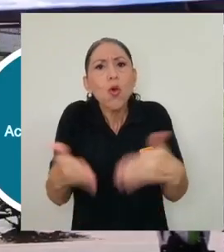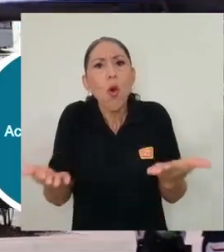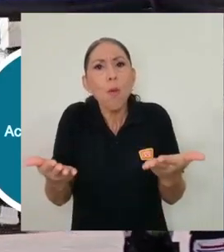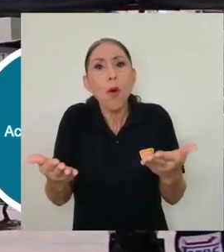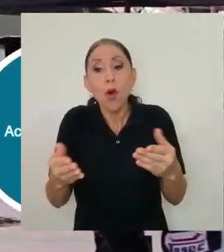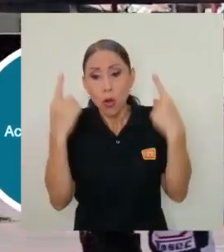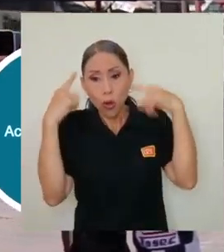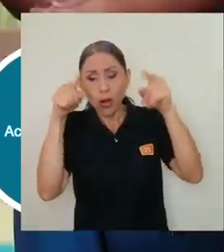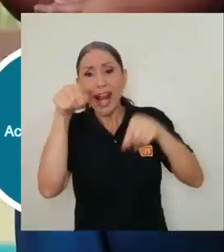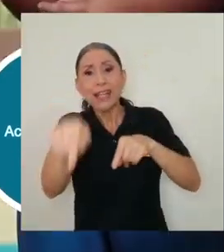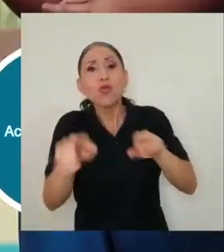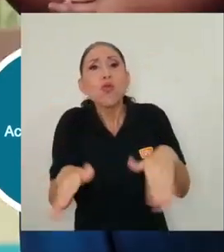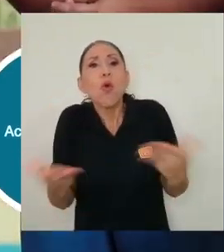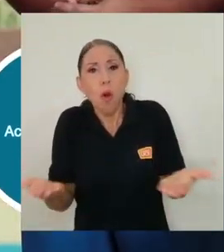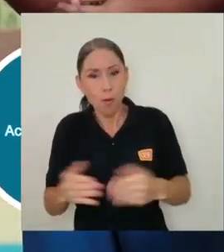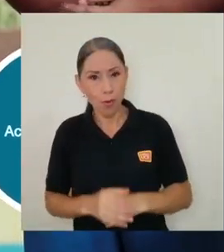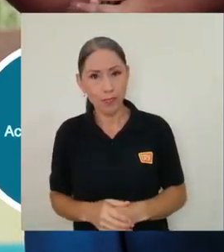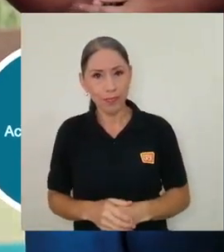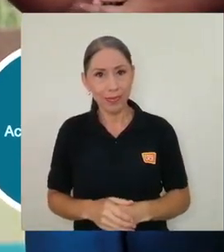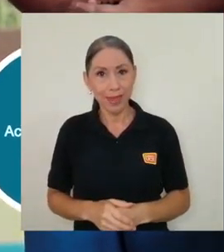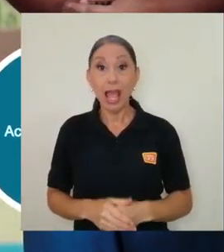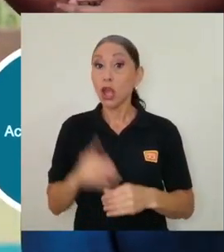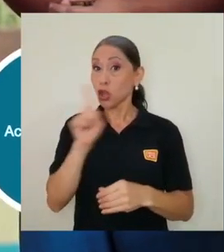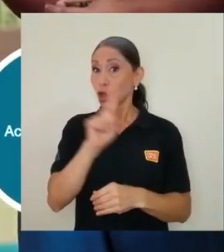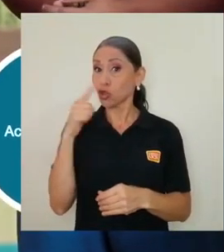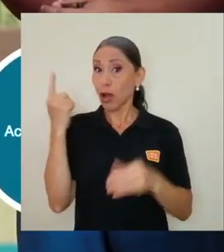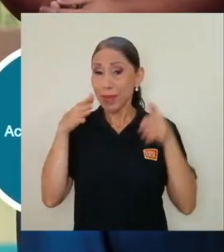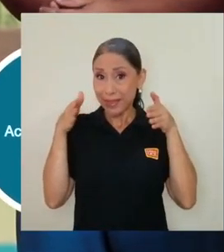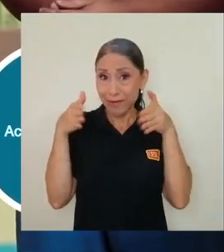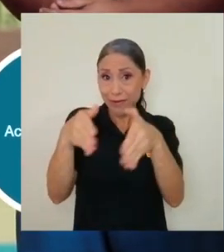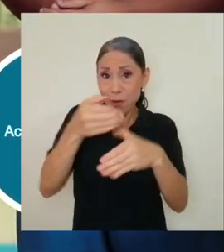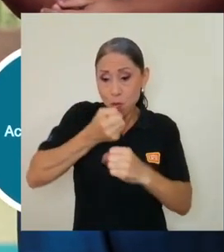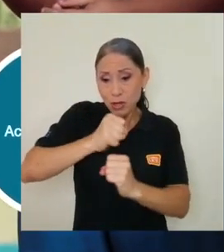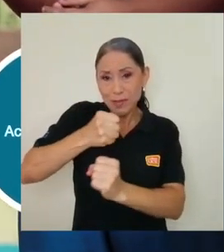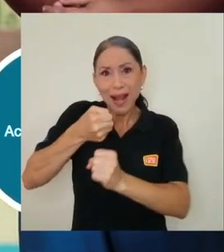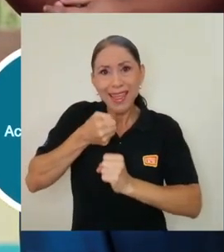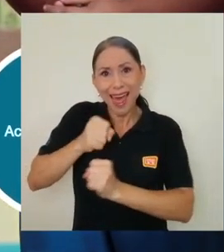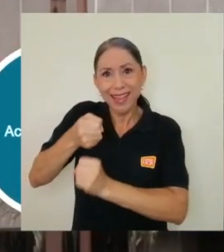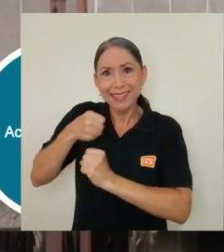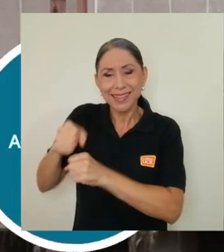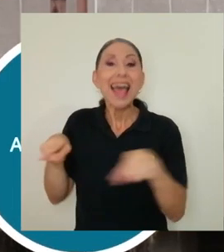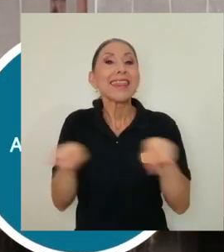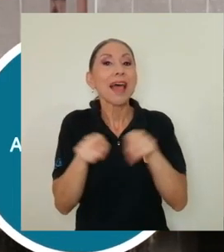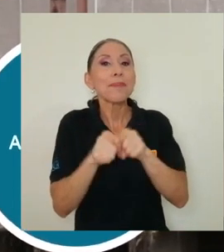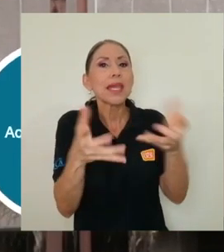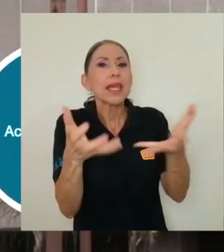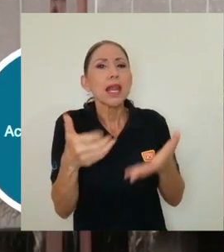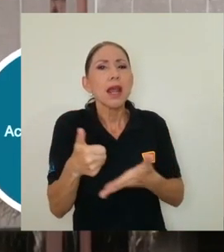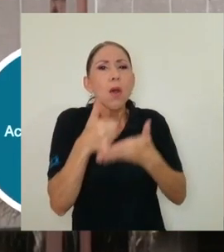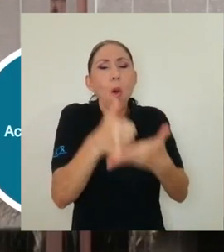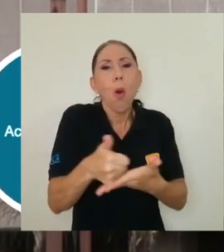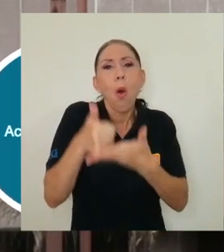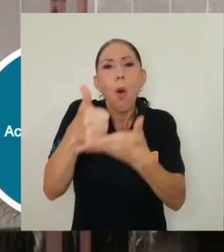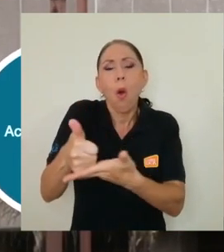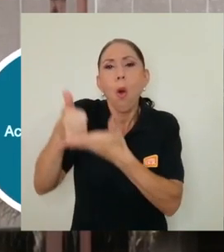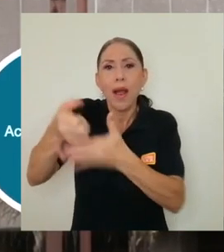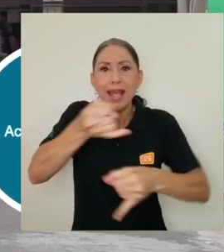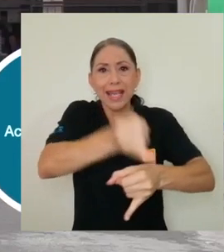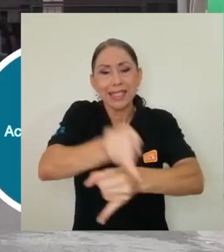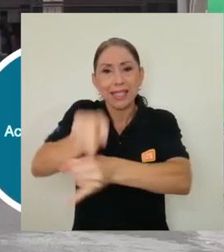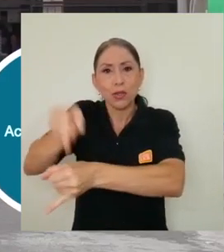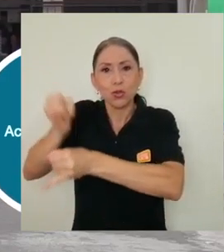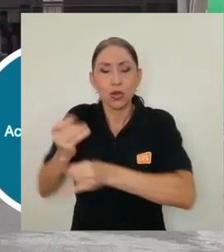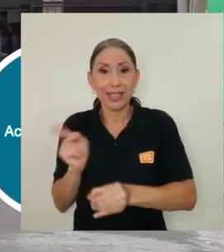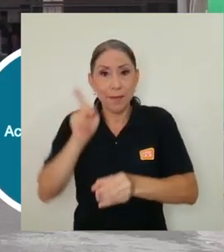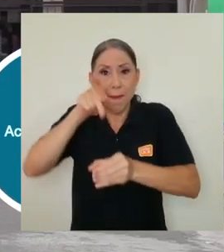cómo hacemos para llegar ahí. Más allá de enfocarse en municipalidades, esta iniciativa también busca colaborar con todas aquellas instituciones que